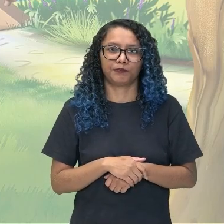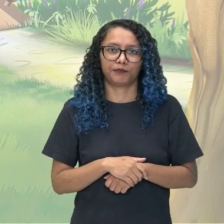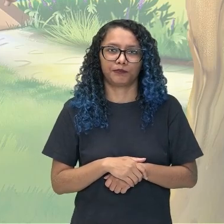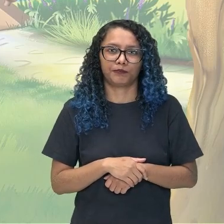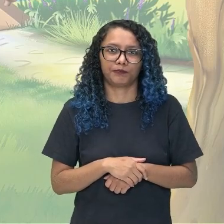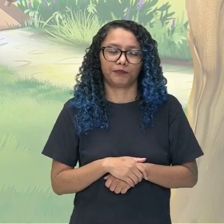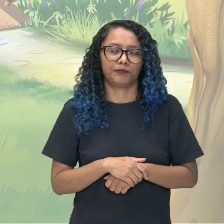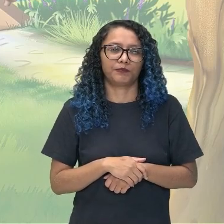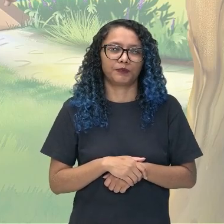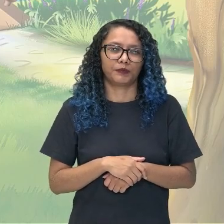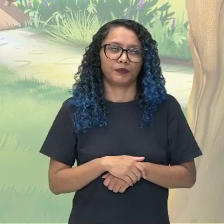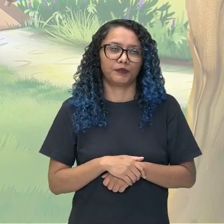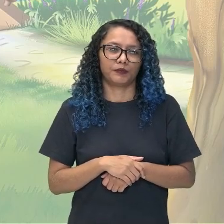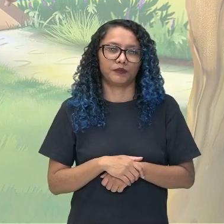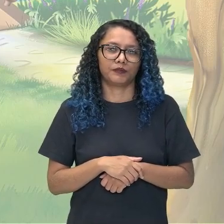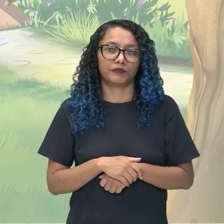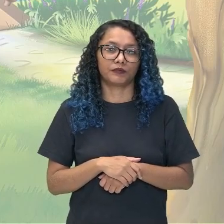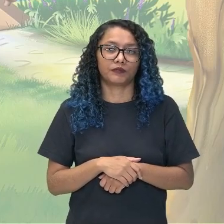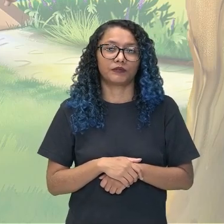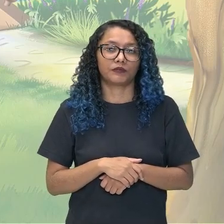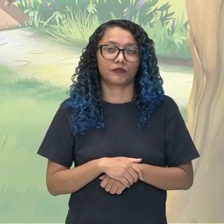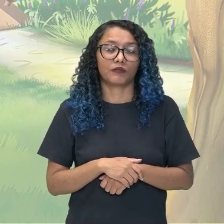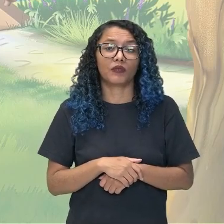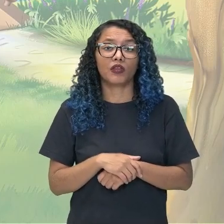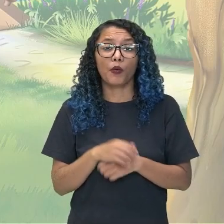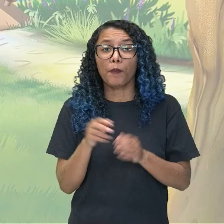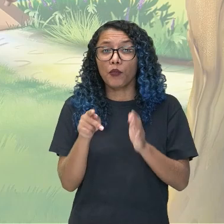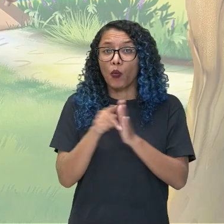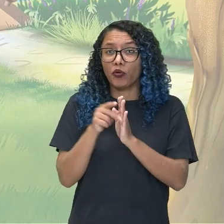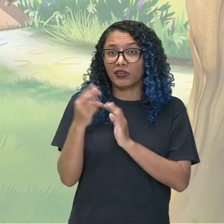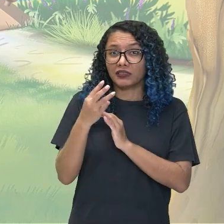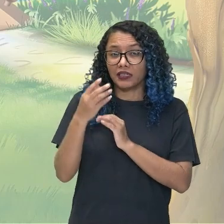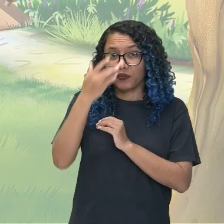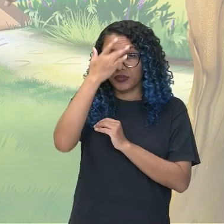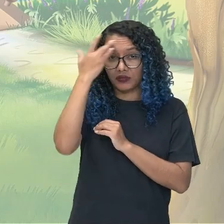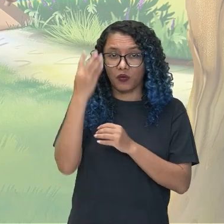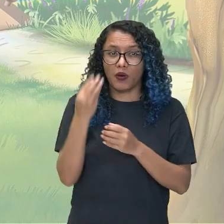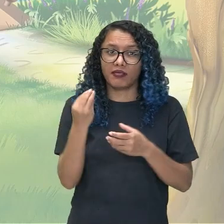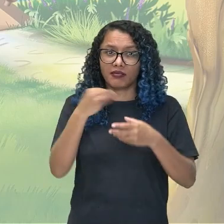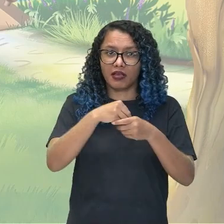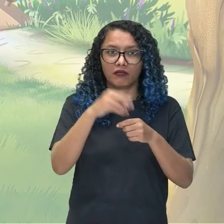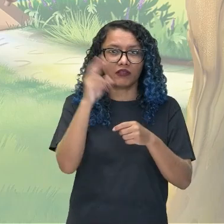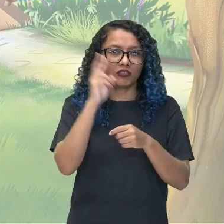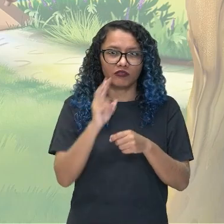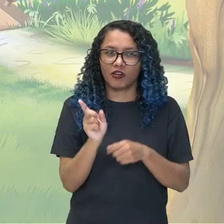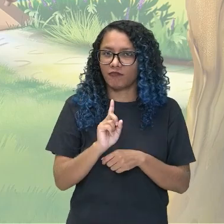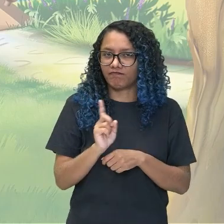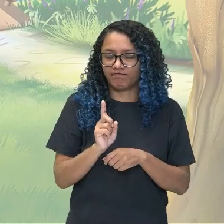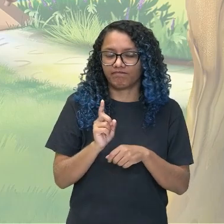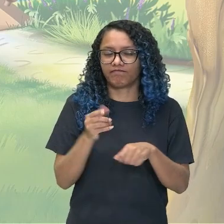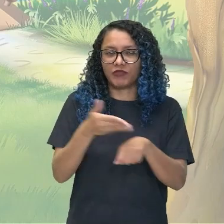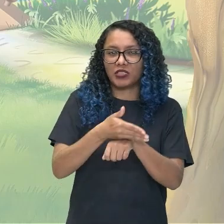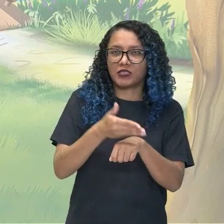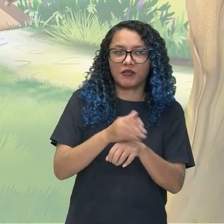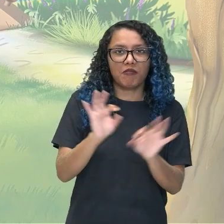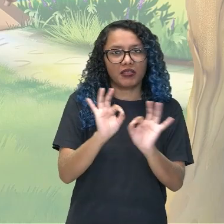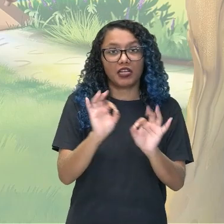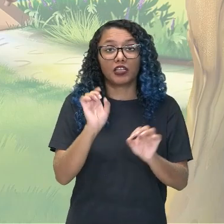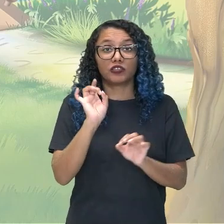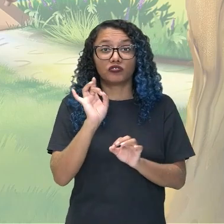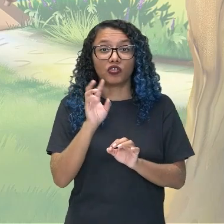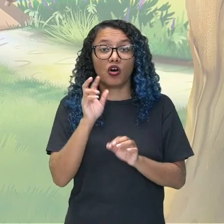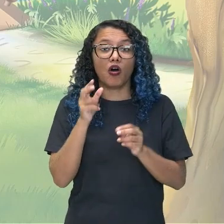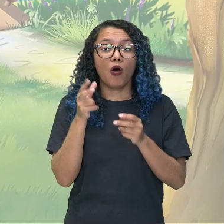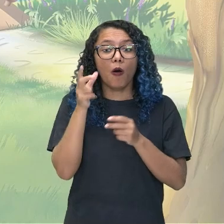historia, él es un narrador en tercera persona. Él no hace parte de la historia. Él está solo assistiendo